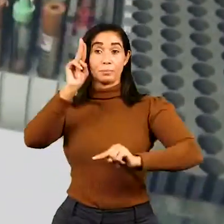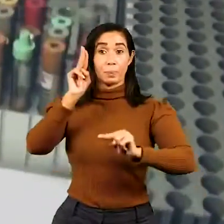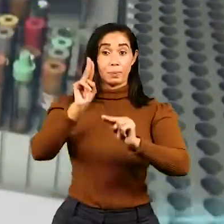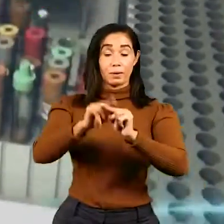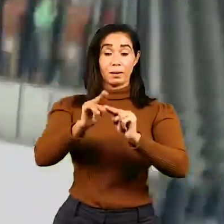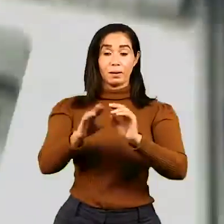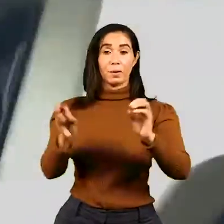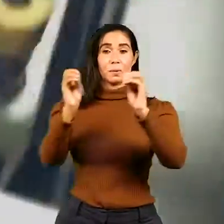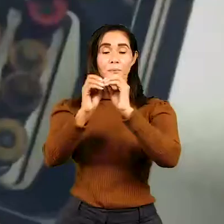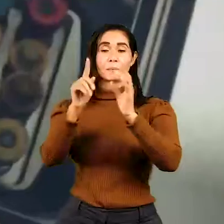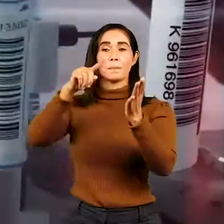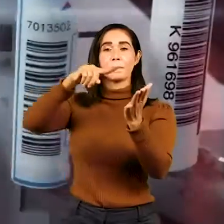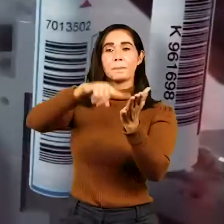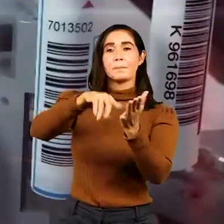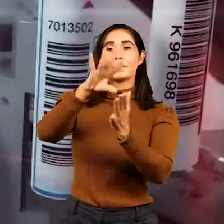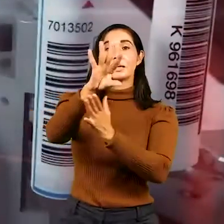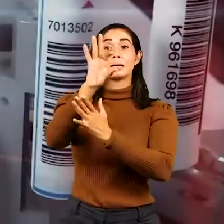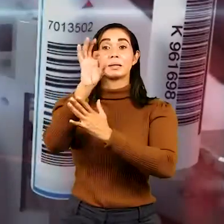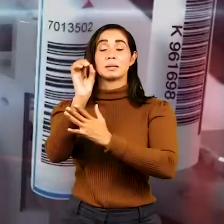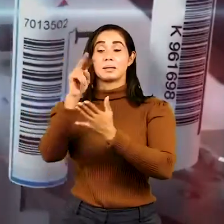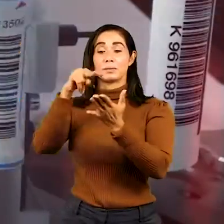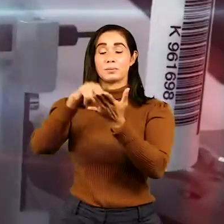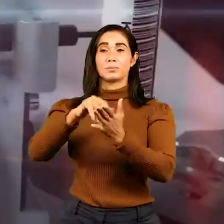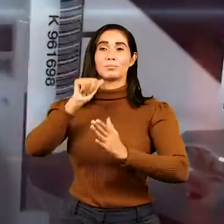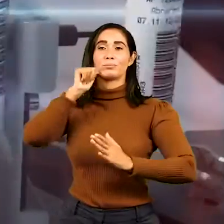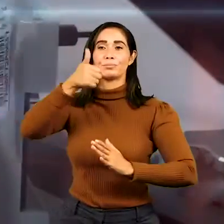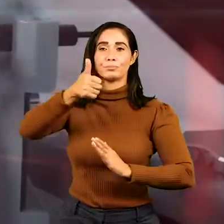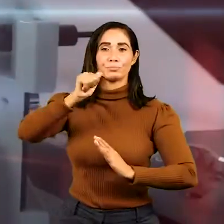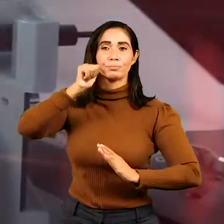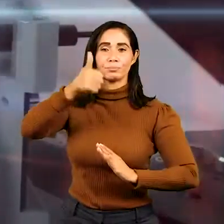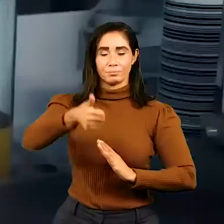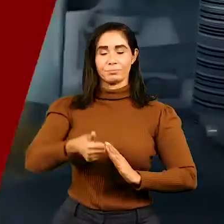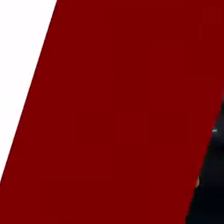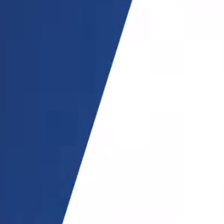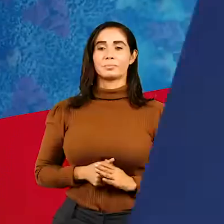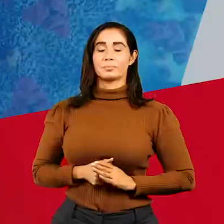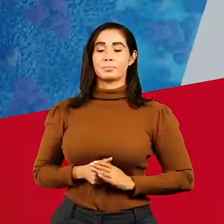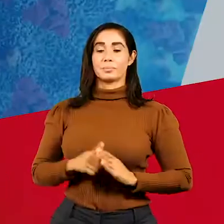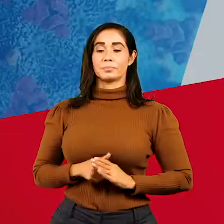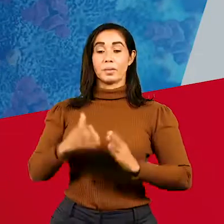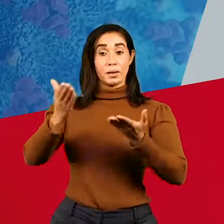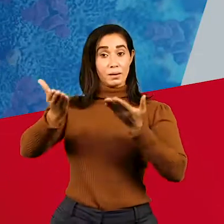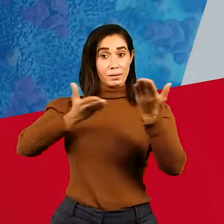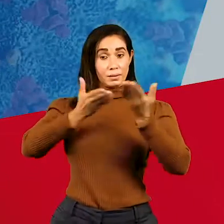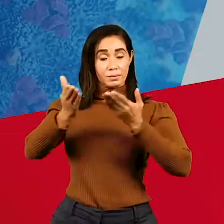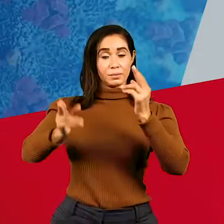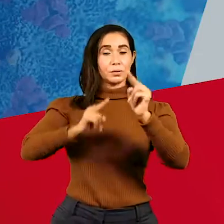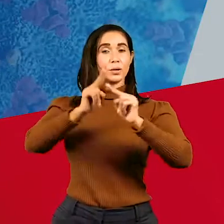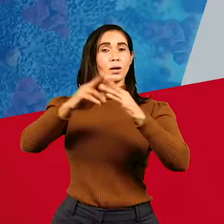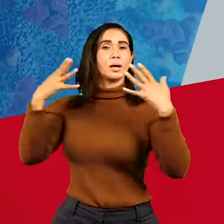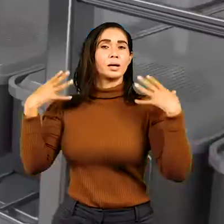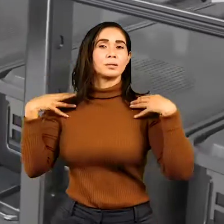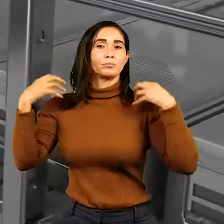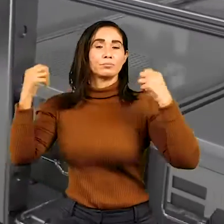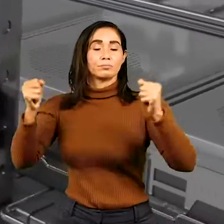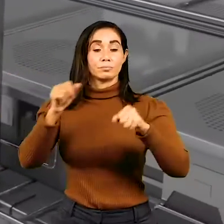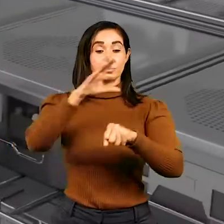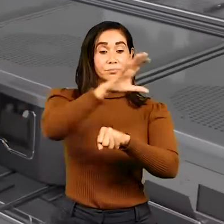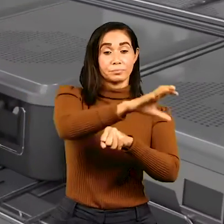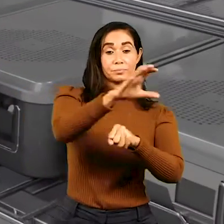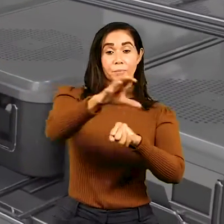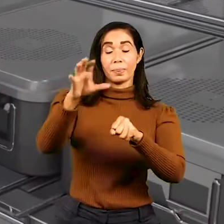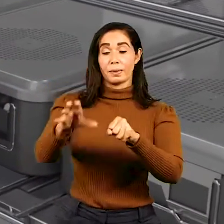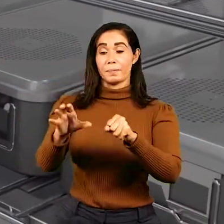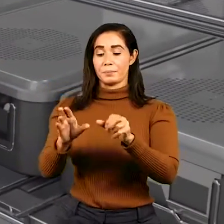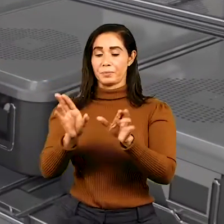Laboratorio Nacional a 1.500 y 2.000 pruebas por día. El Servicio Nacional de Salud distribuyó